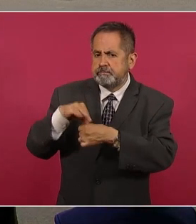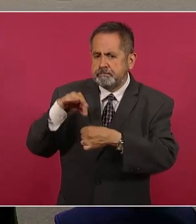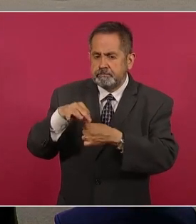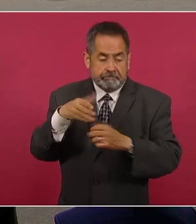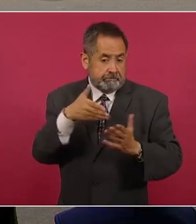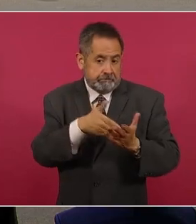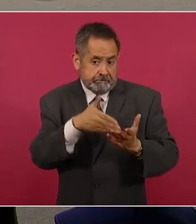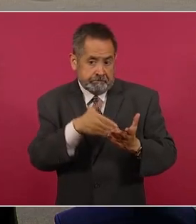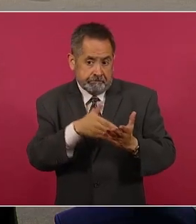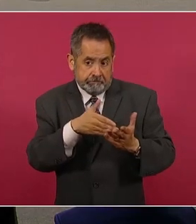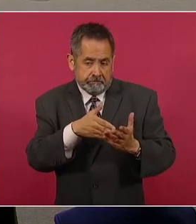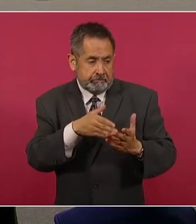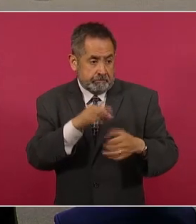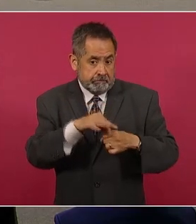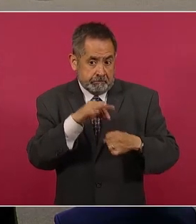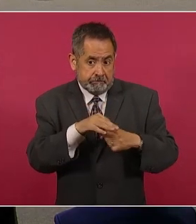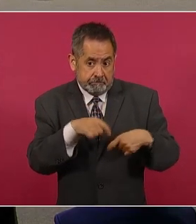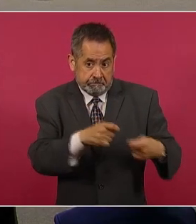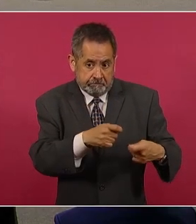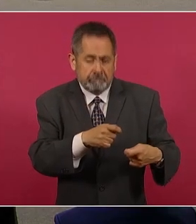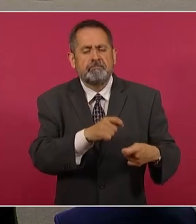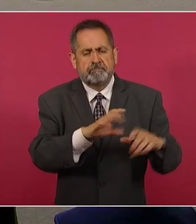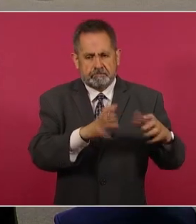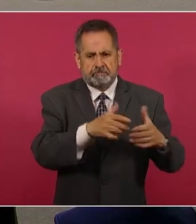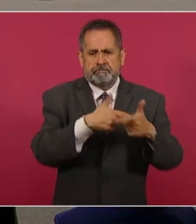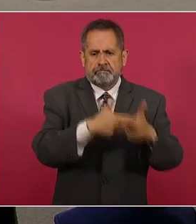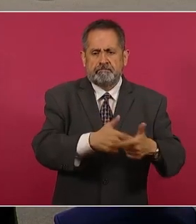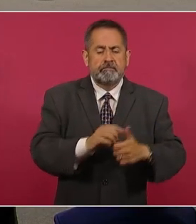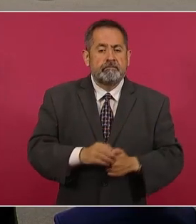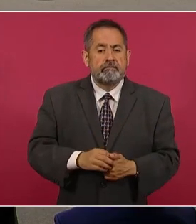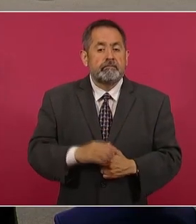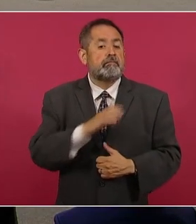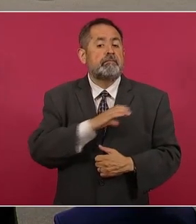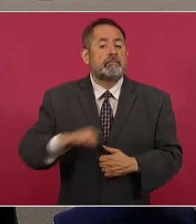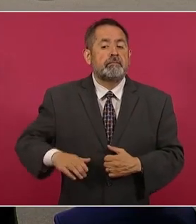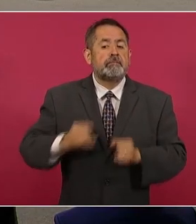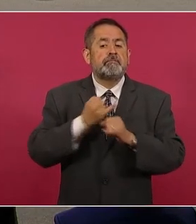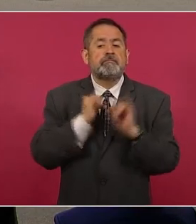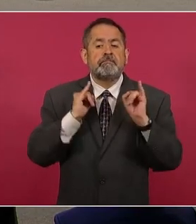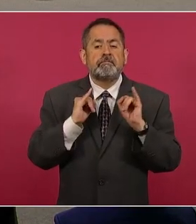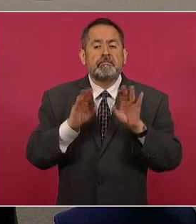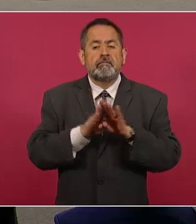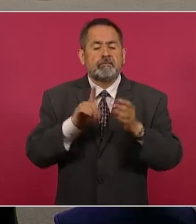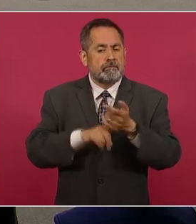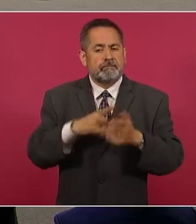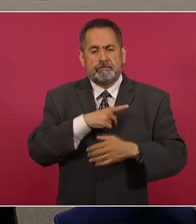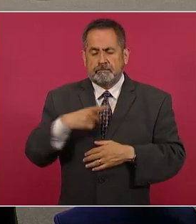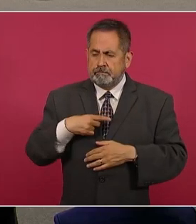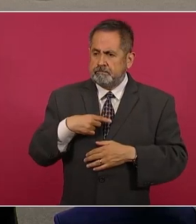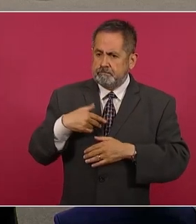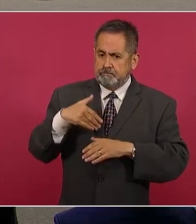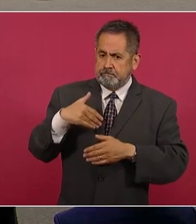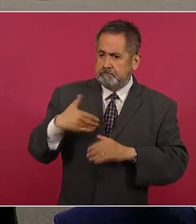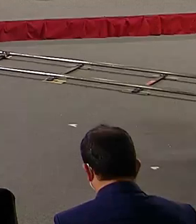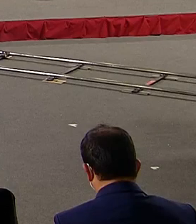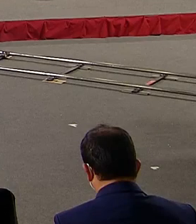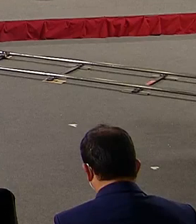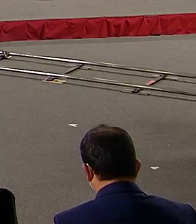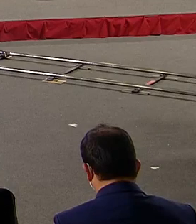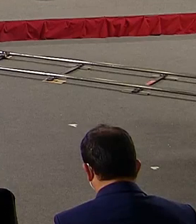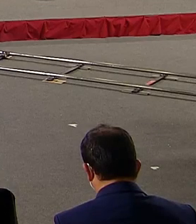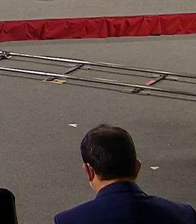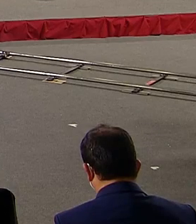que obtengan y las candidaturas independientes deben tener la suficiente cobertura para su